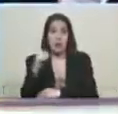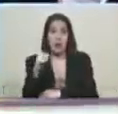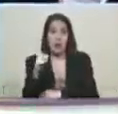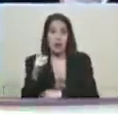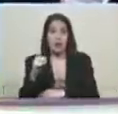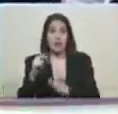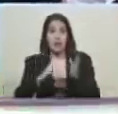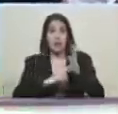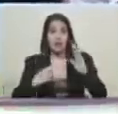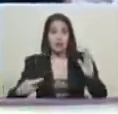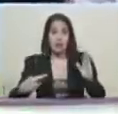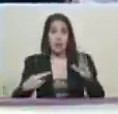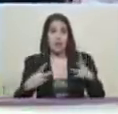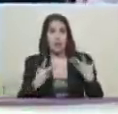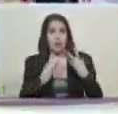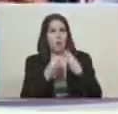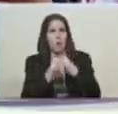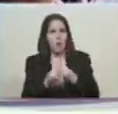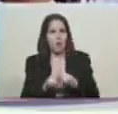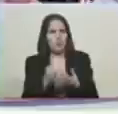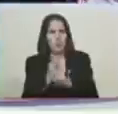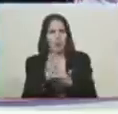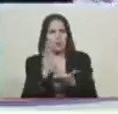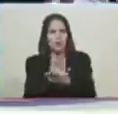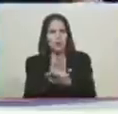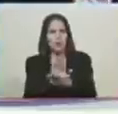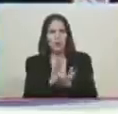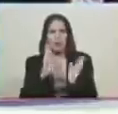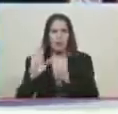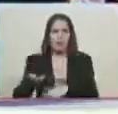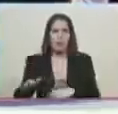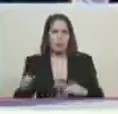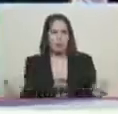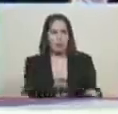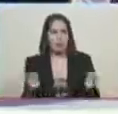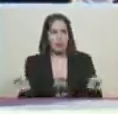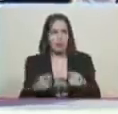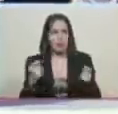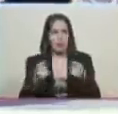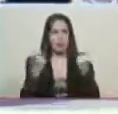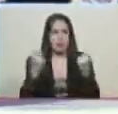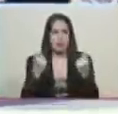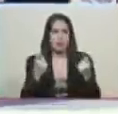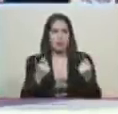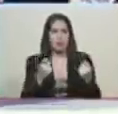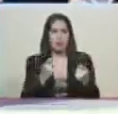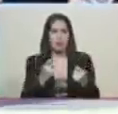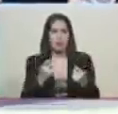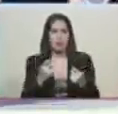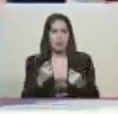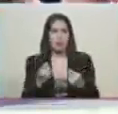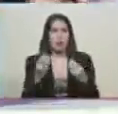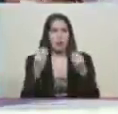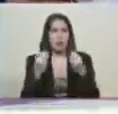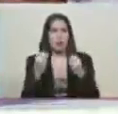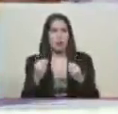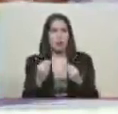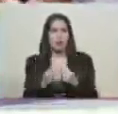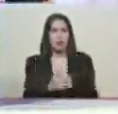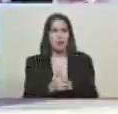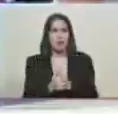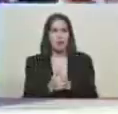hasta la lucha del pie y con ustedes para adelante, con ustedes nos rechazamos. ¡Vamos, Nico!